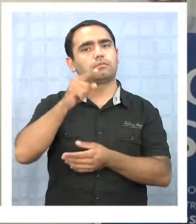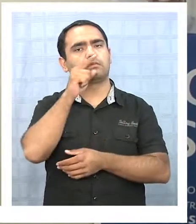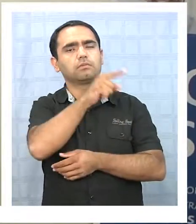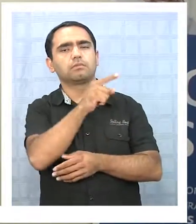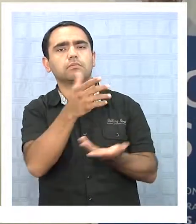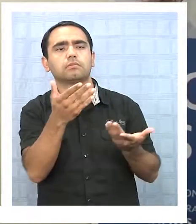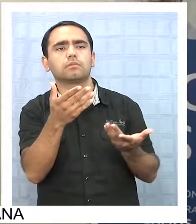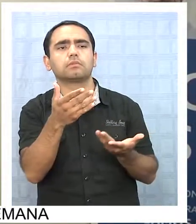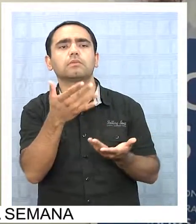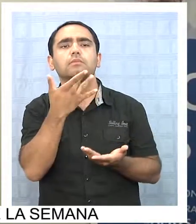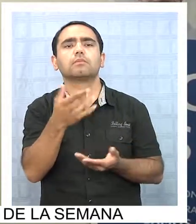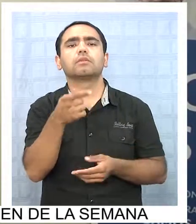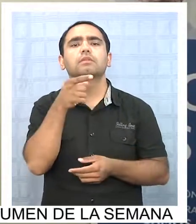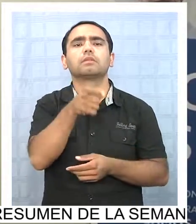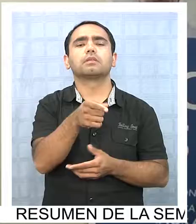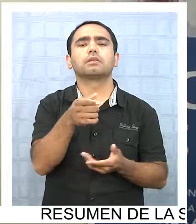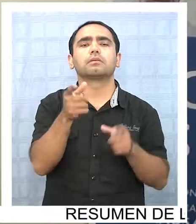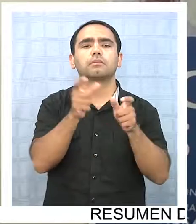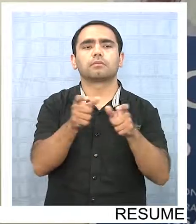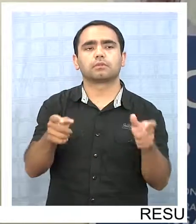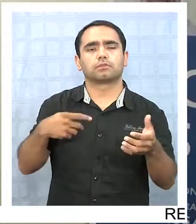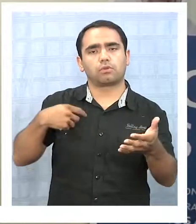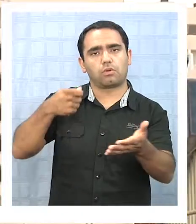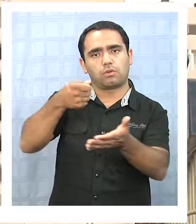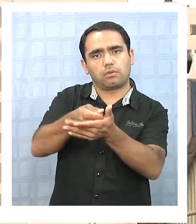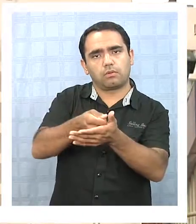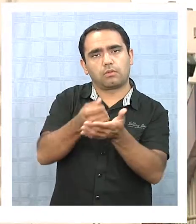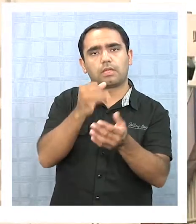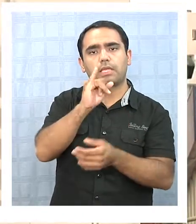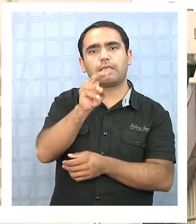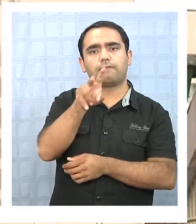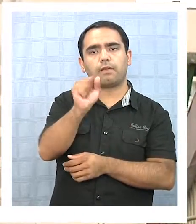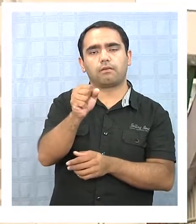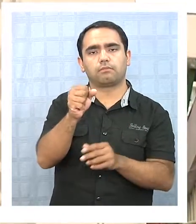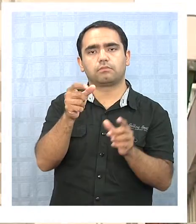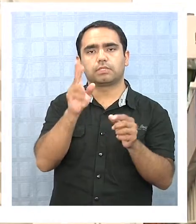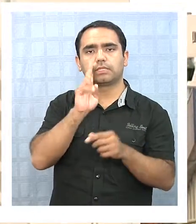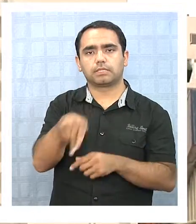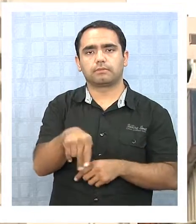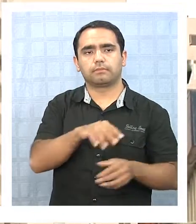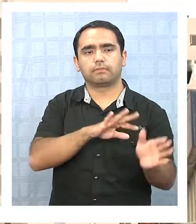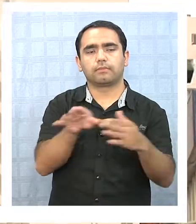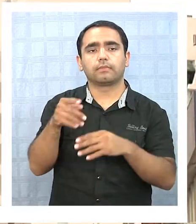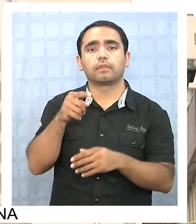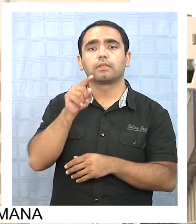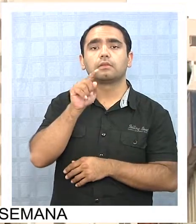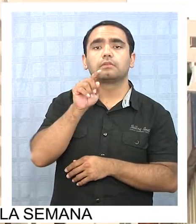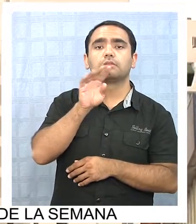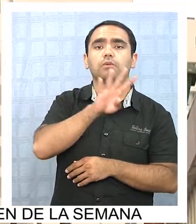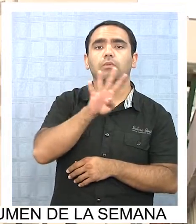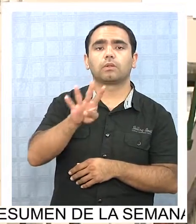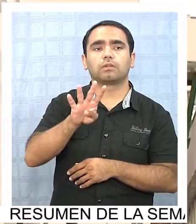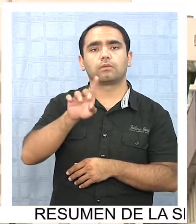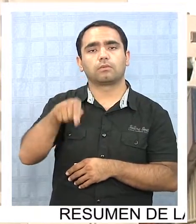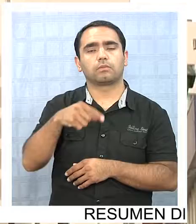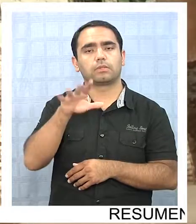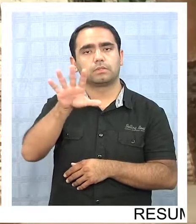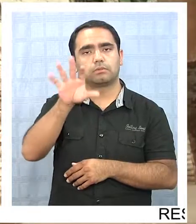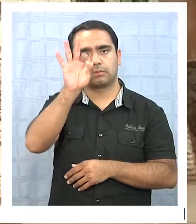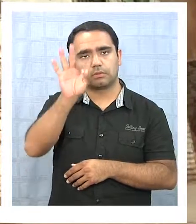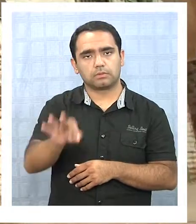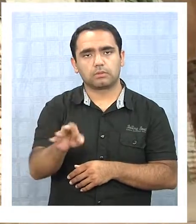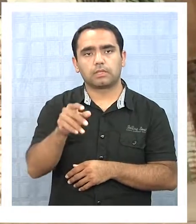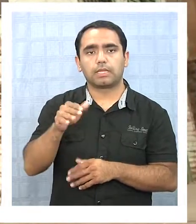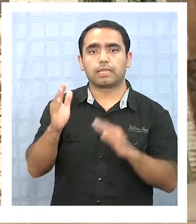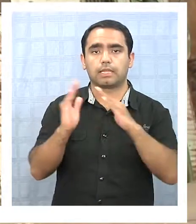eso se dio fundamentalmente para evitar que los compradores quedaran a efecto del pago de IVA. La baja en venta de departamentos fue de 44,5